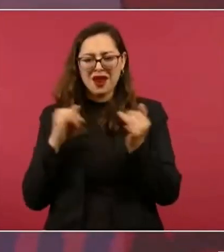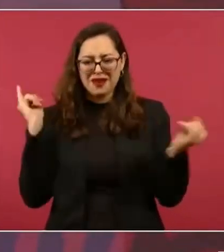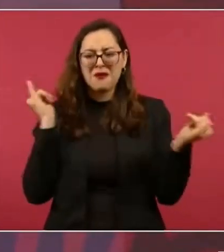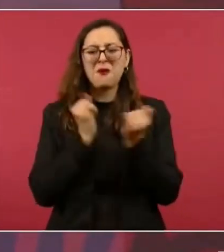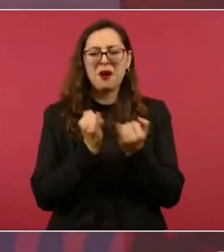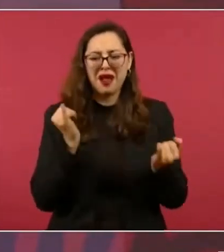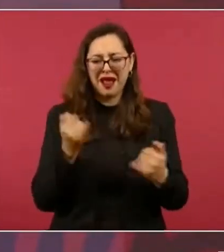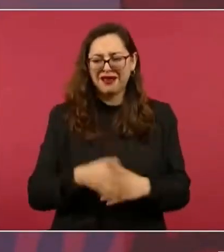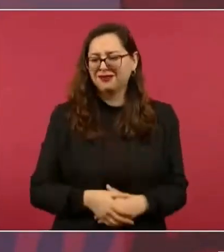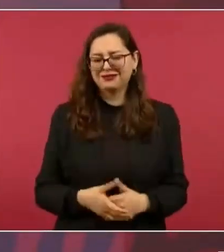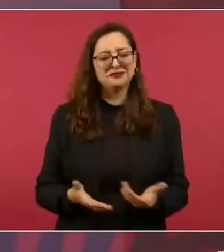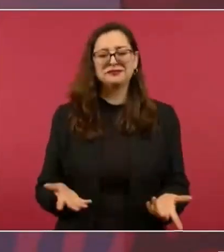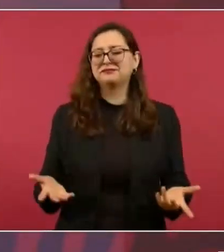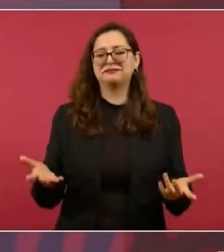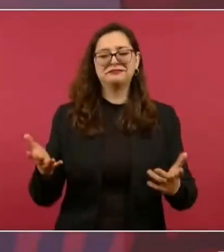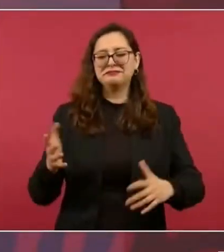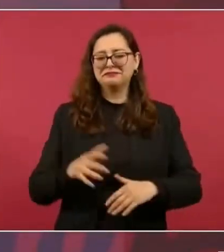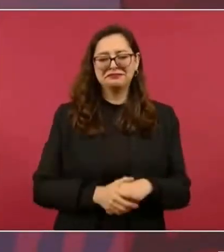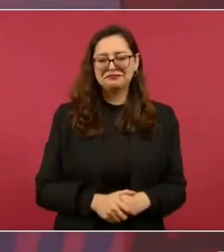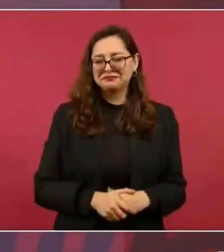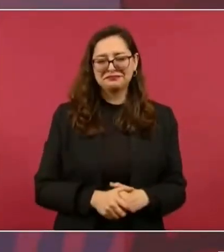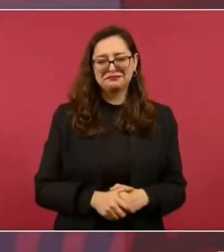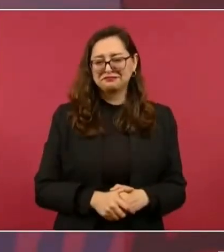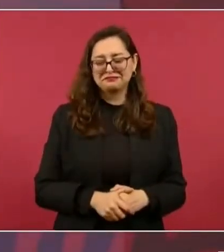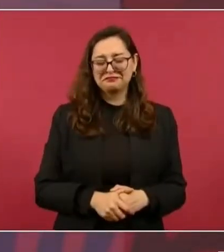¿Dónde la van a agarrar, primo hermano?